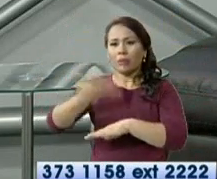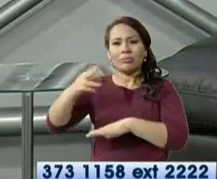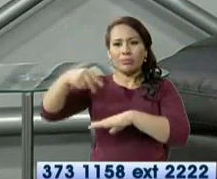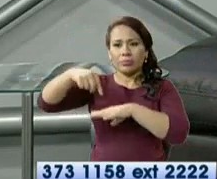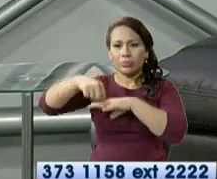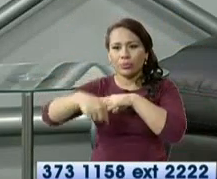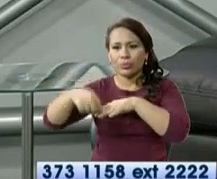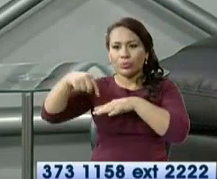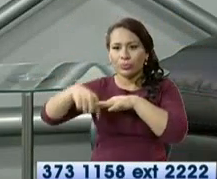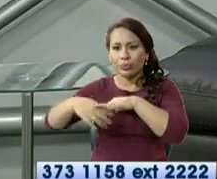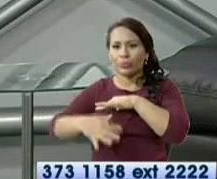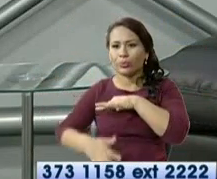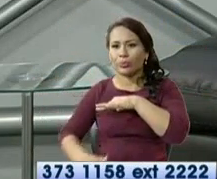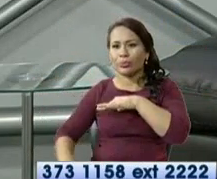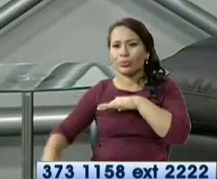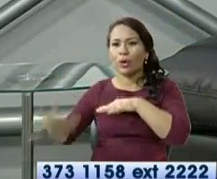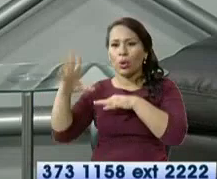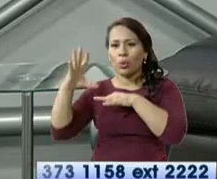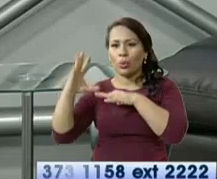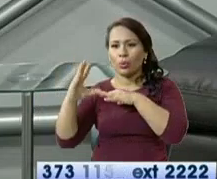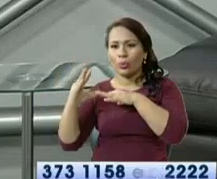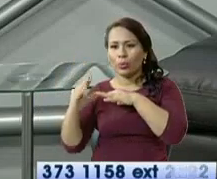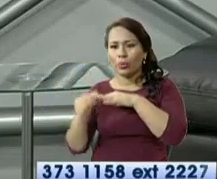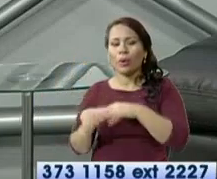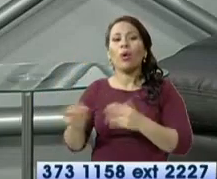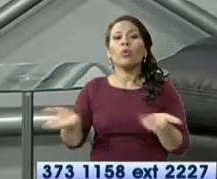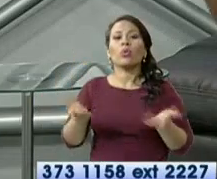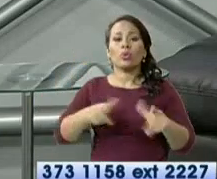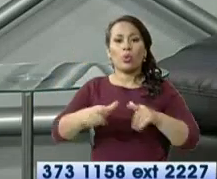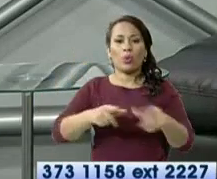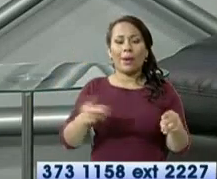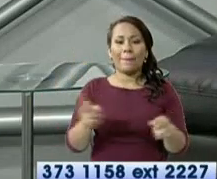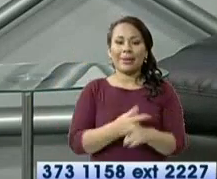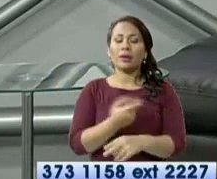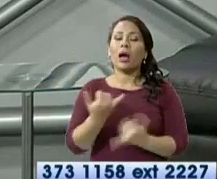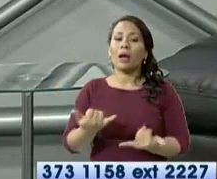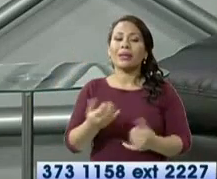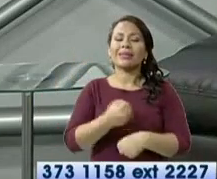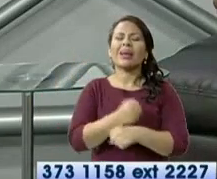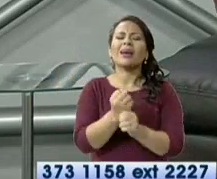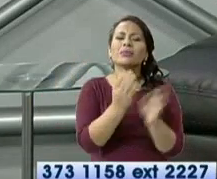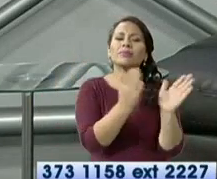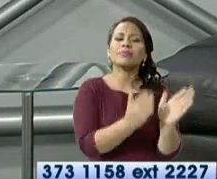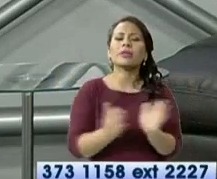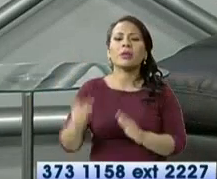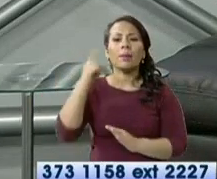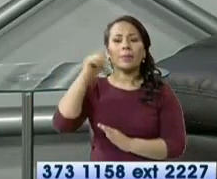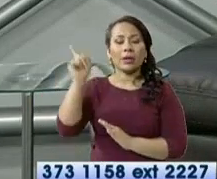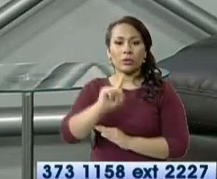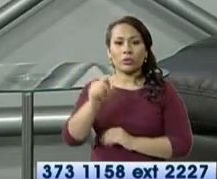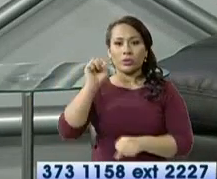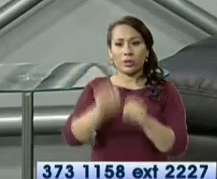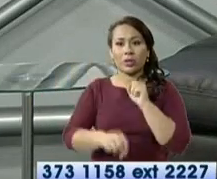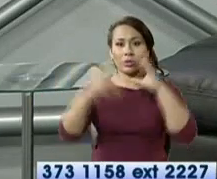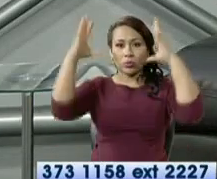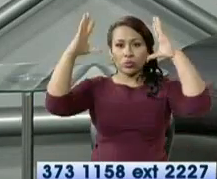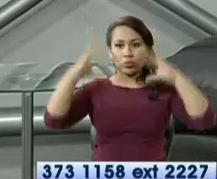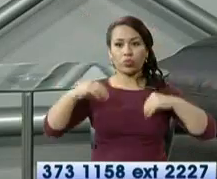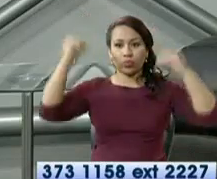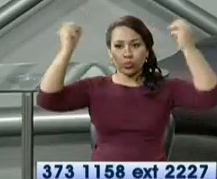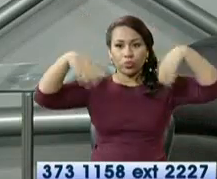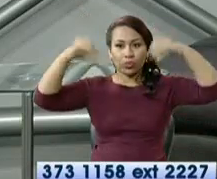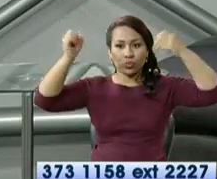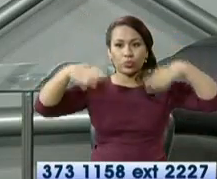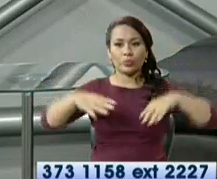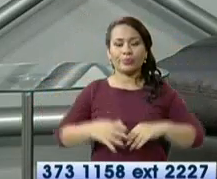cuáles son las zonas más vulnerables y qué se está haciendo al respecto para mitigar los estragos de la etapa lluviosa.